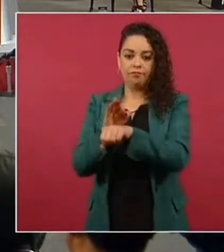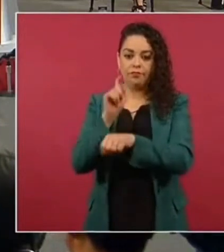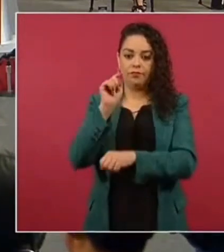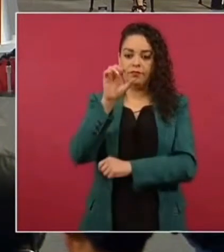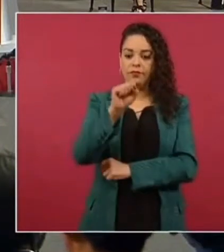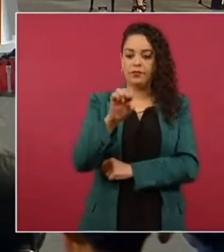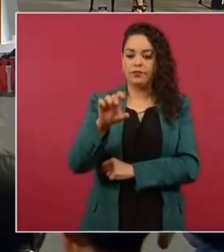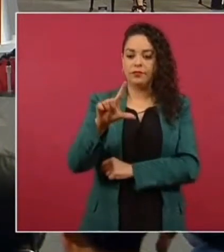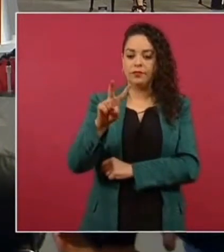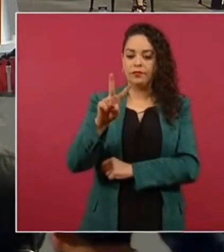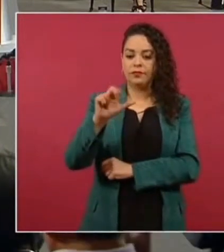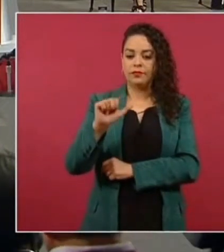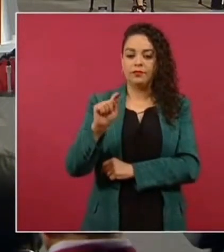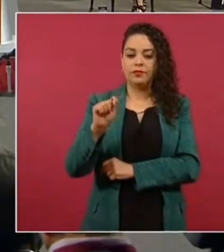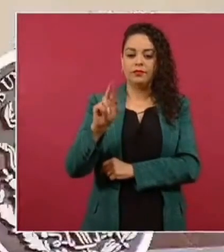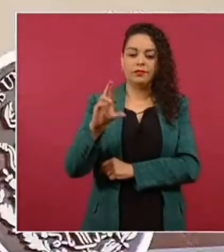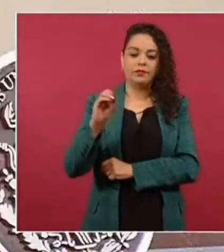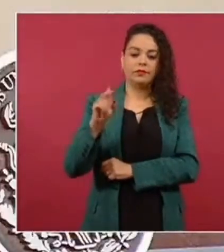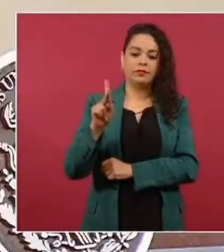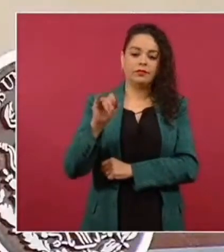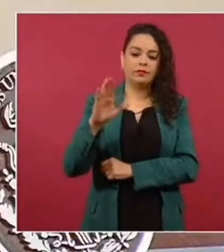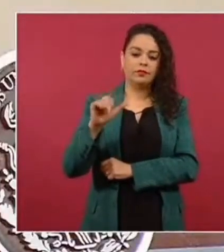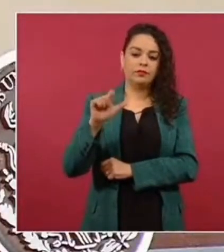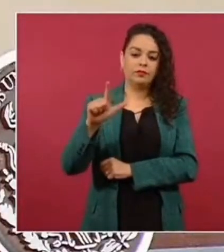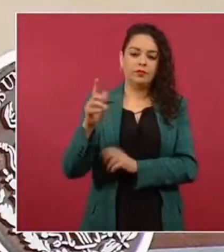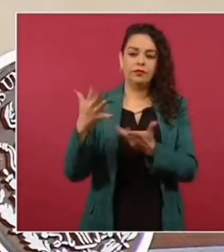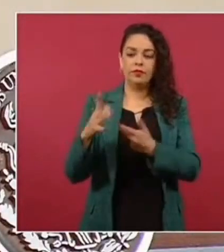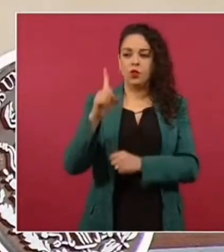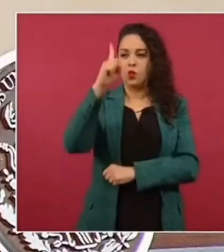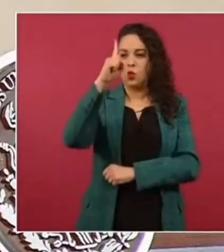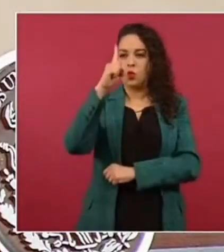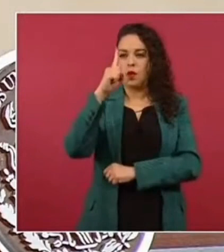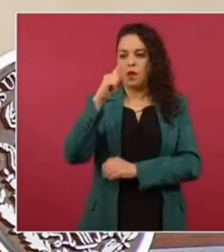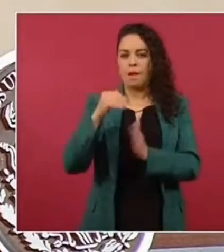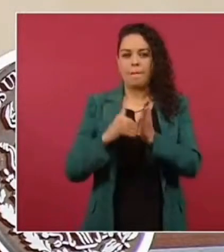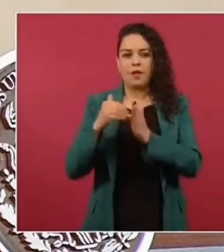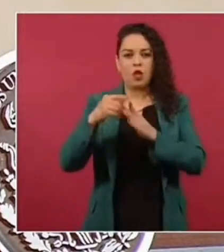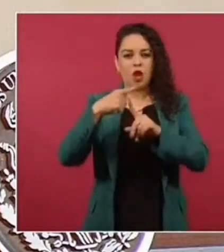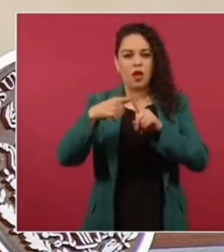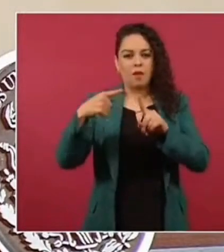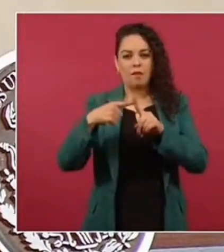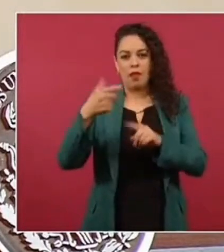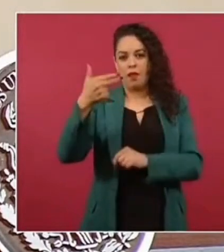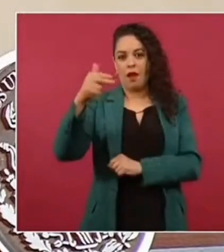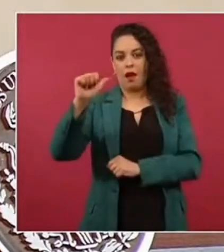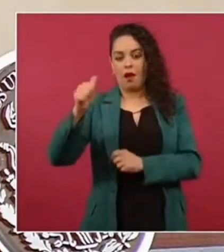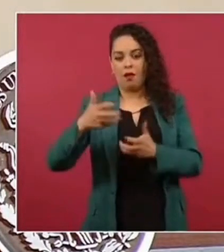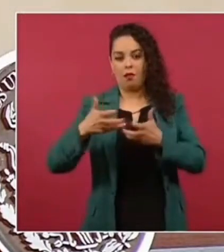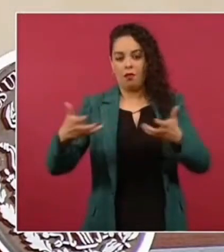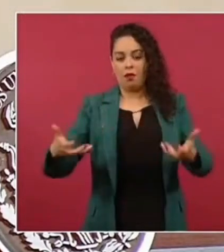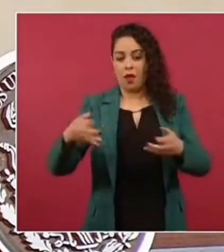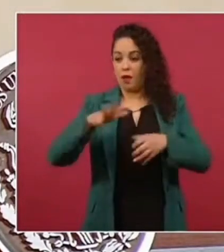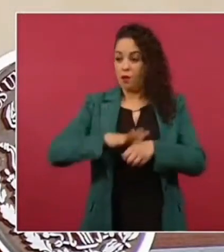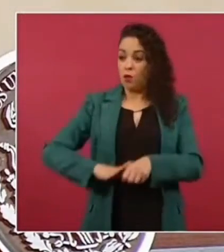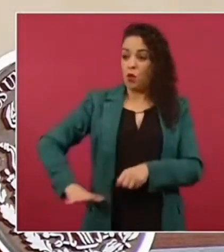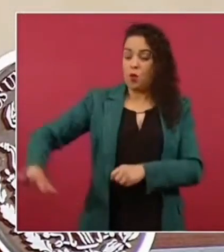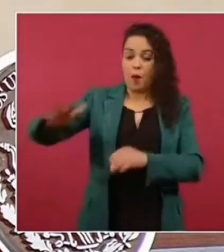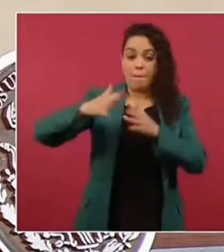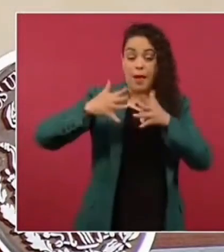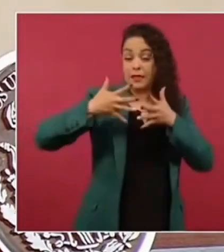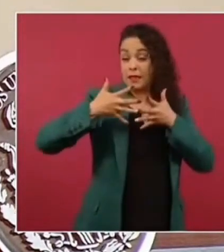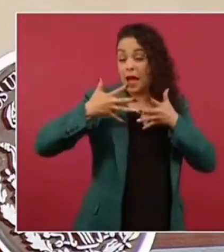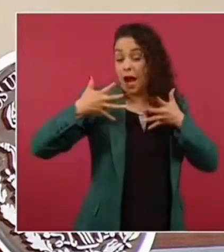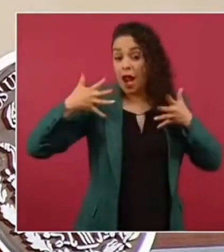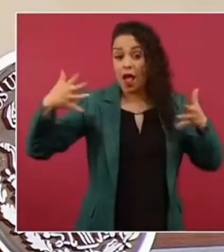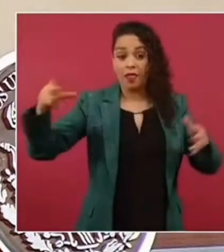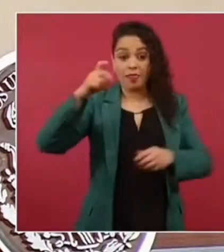ser de aproximadamente un millón y medio de hectáreas eso significa que va a ser la reserva terrestre más grande del país